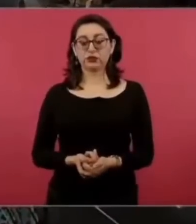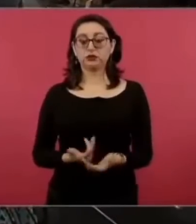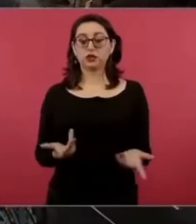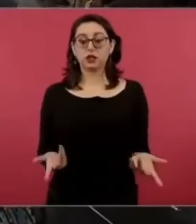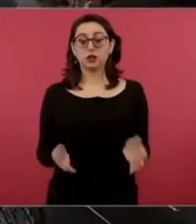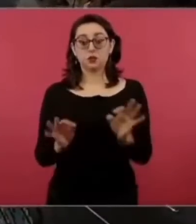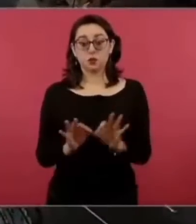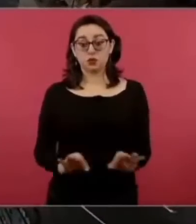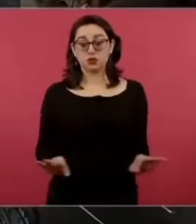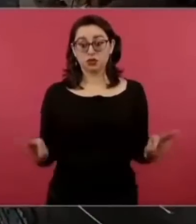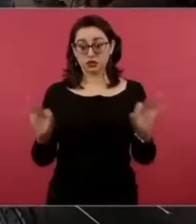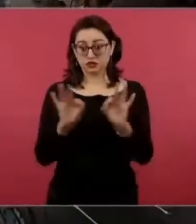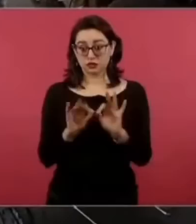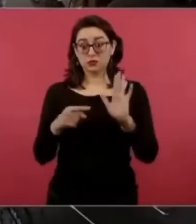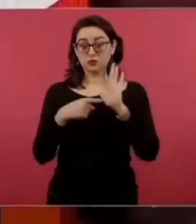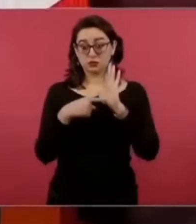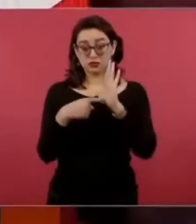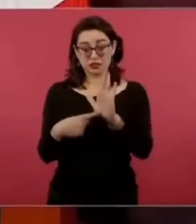la gente